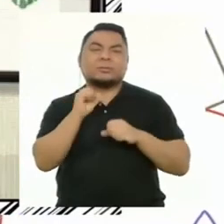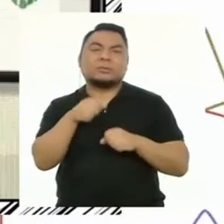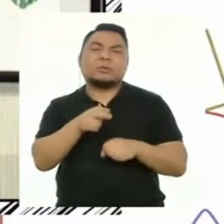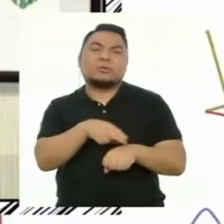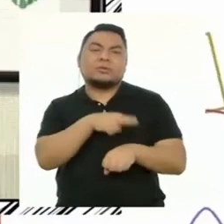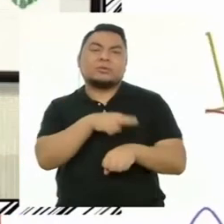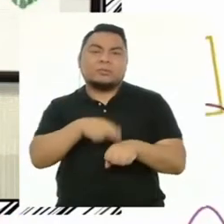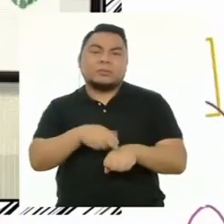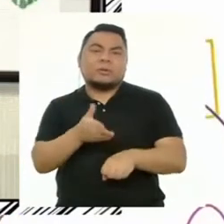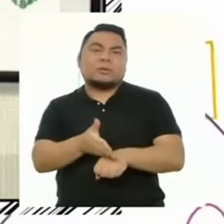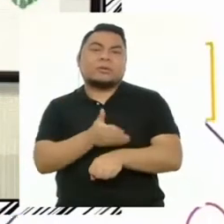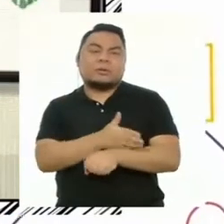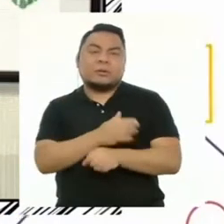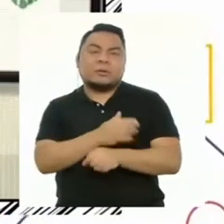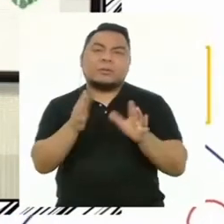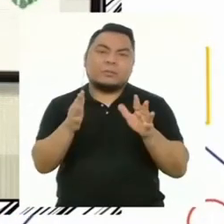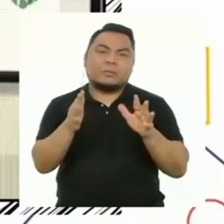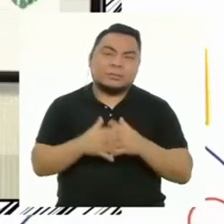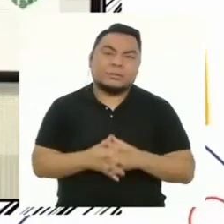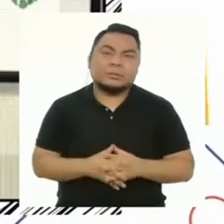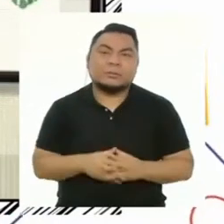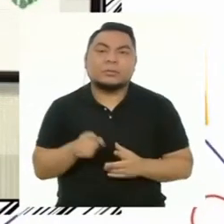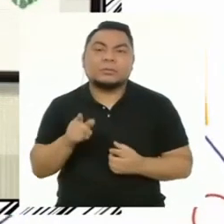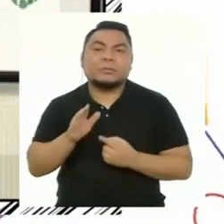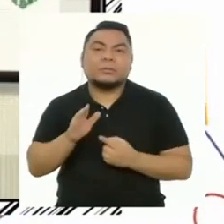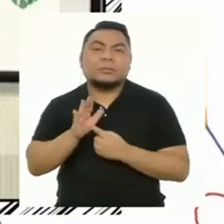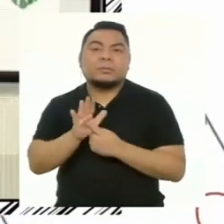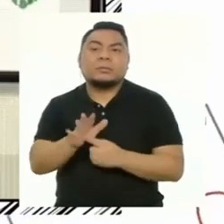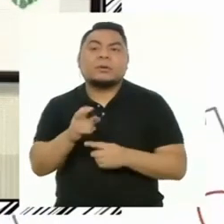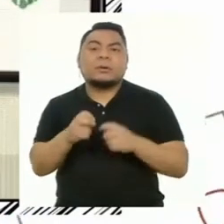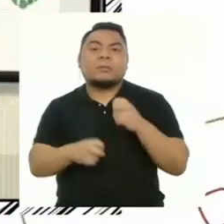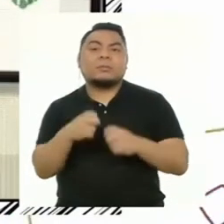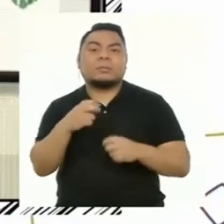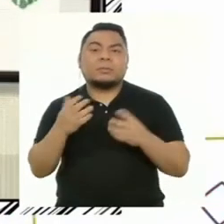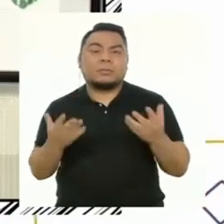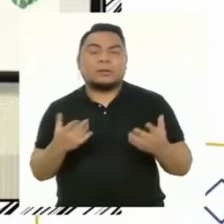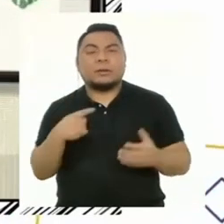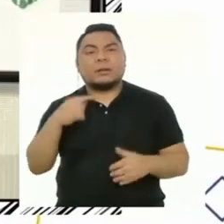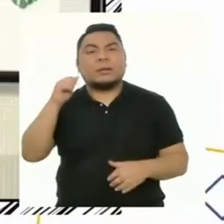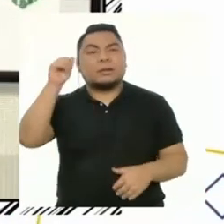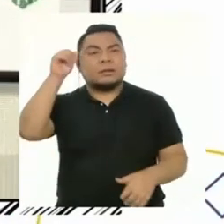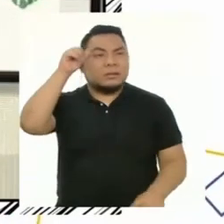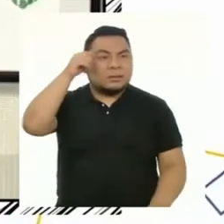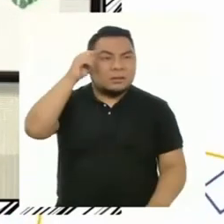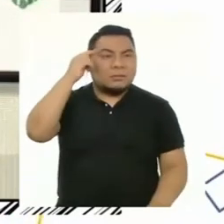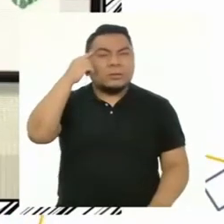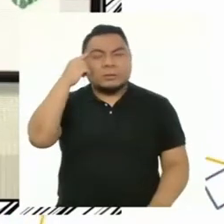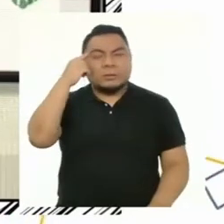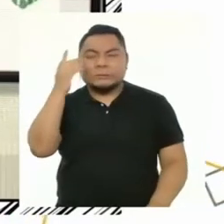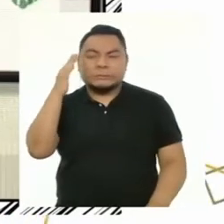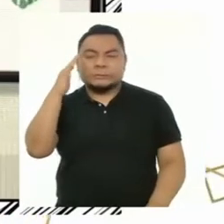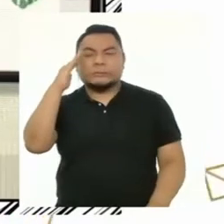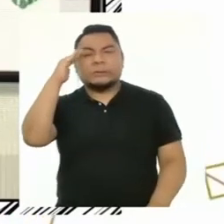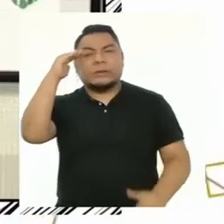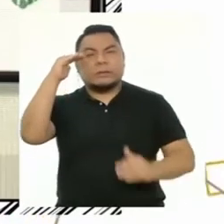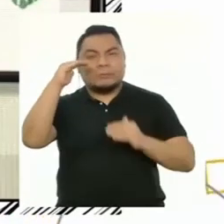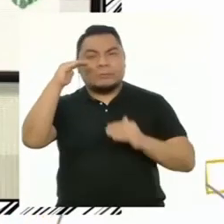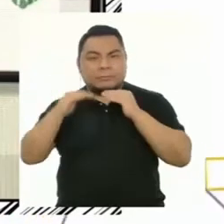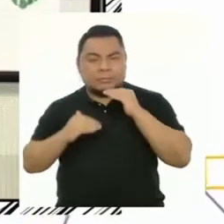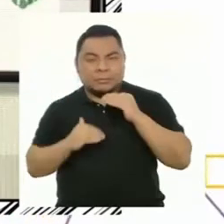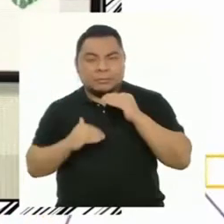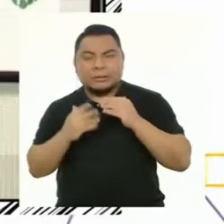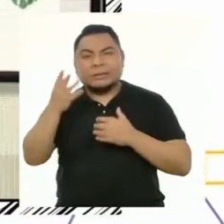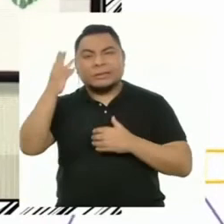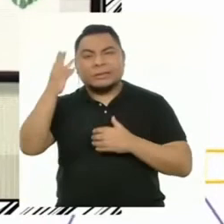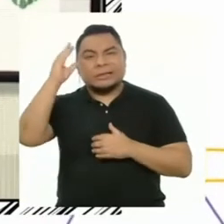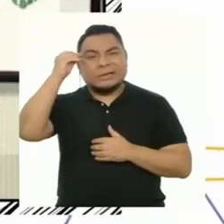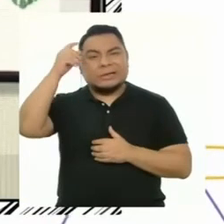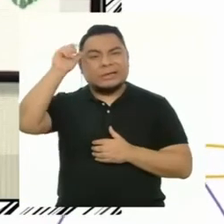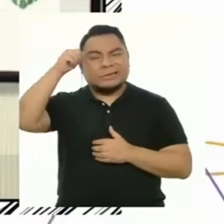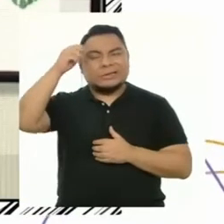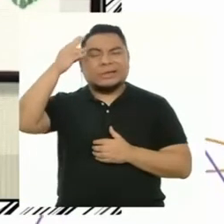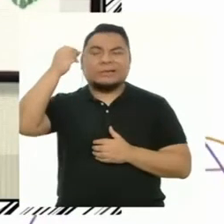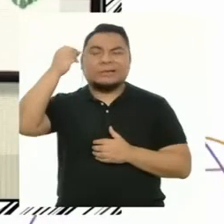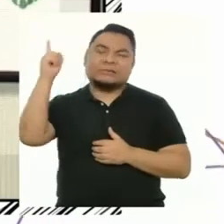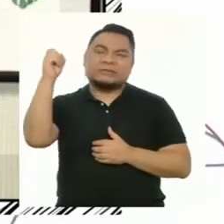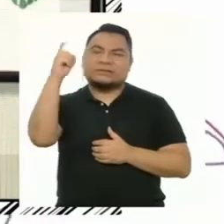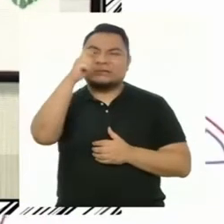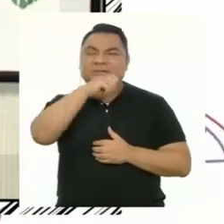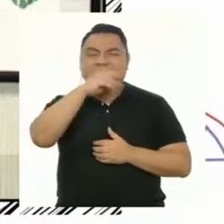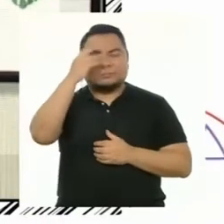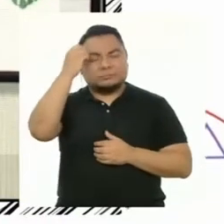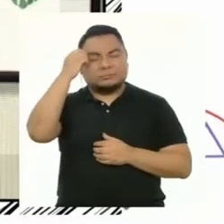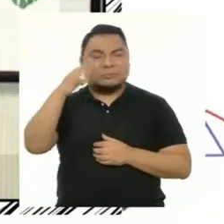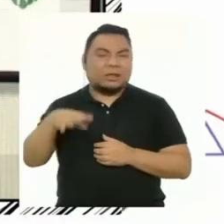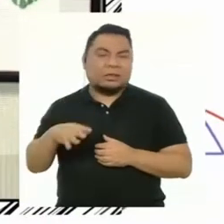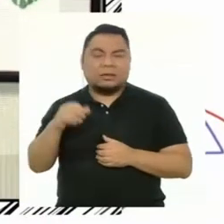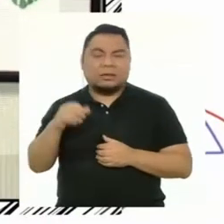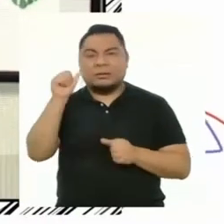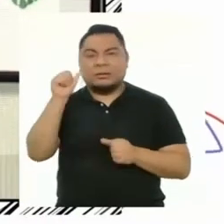aprendizaje normal o adecuado. Puede presentar problemas de memoria, con una baja capacidad para retener o tener atención